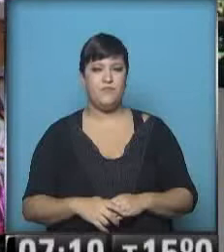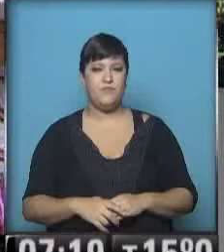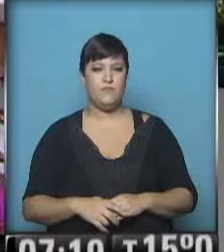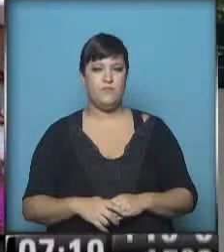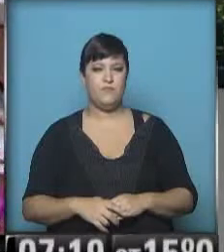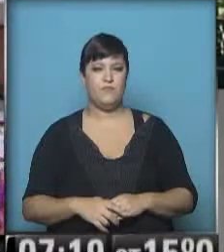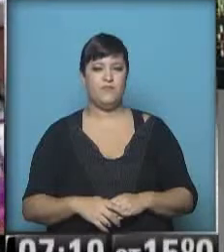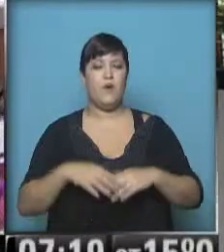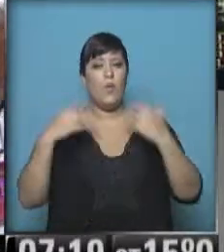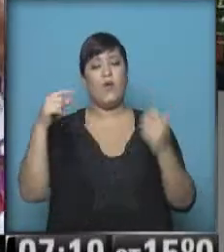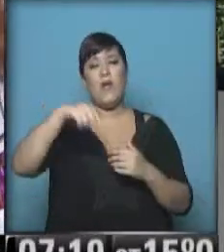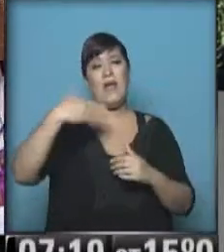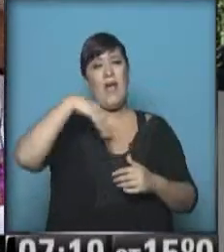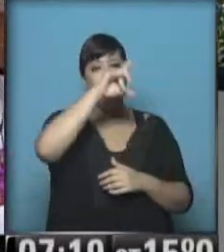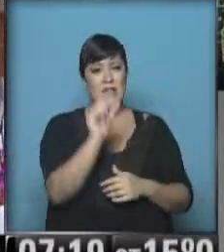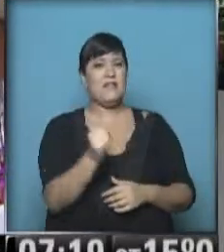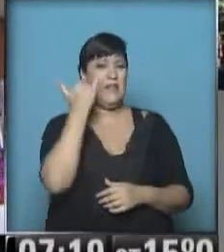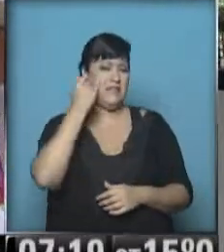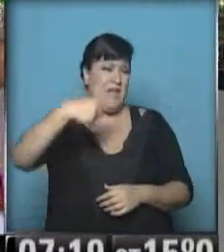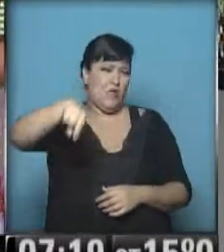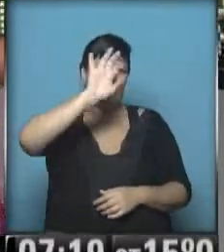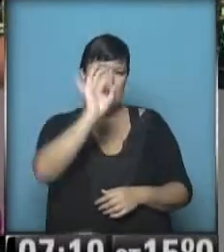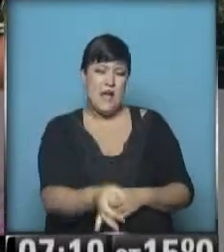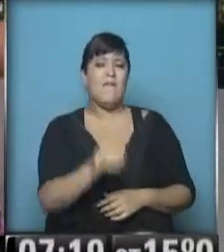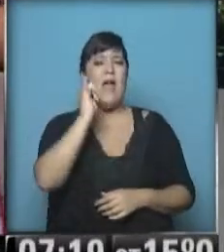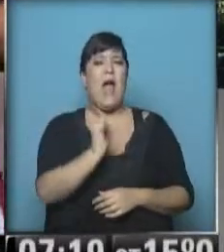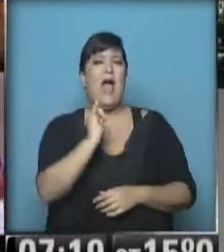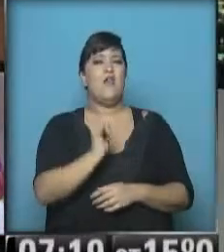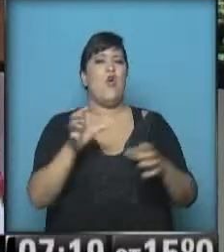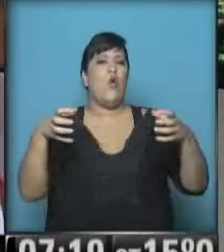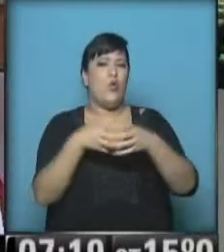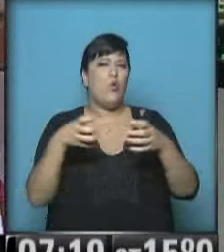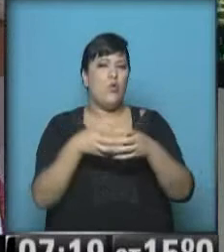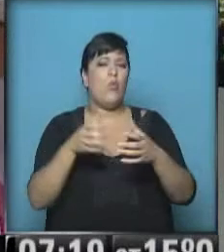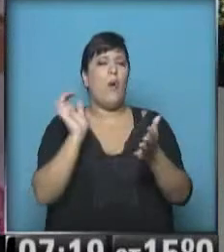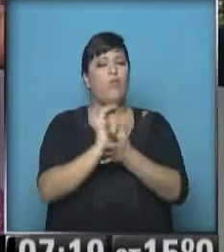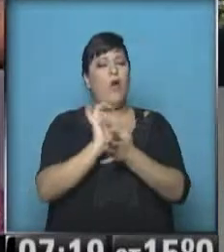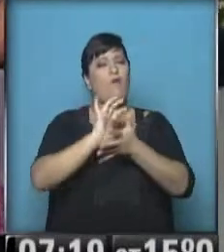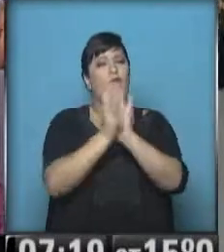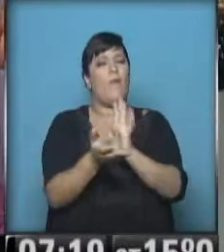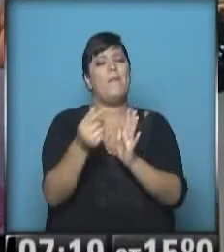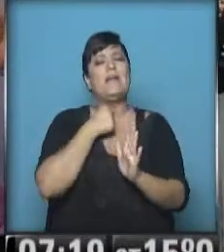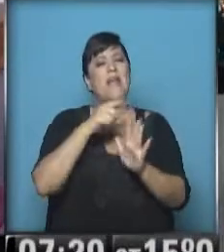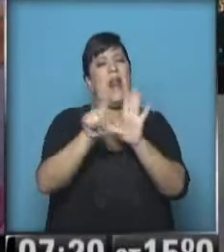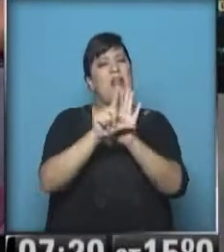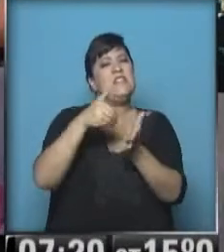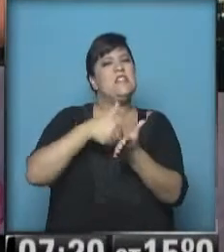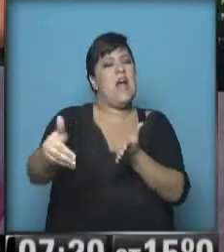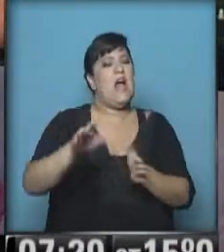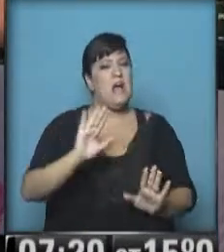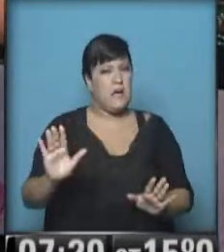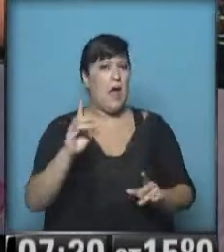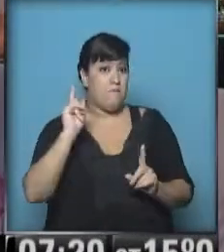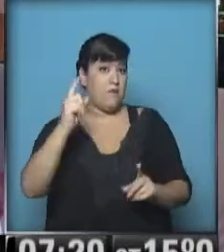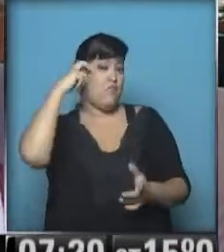Bueno, en Argentina ya se sabe que hay como un grupo de derogadores que quieren anular muchas leyes aprobadas de manera